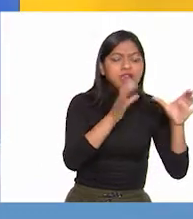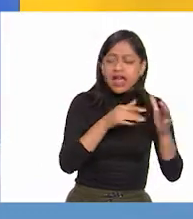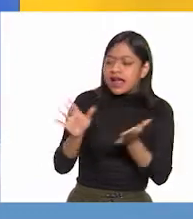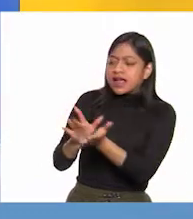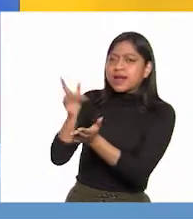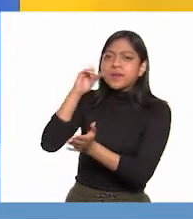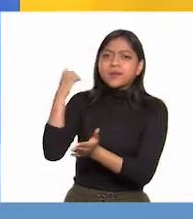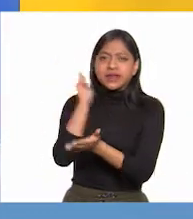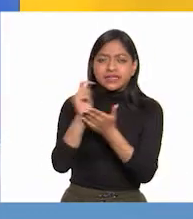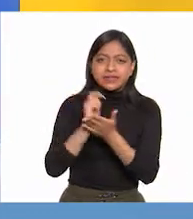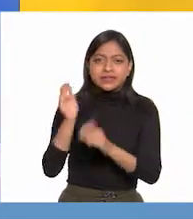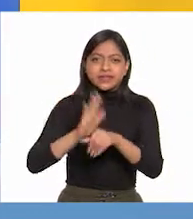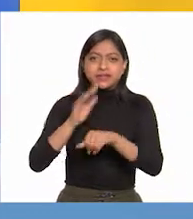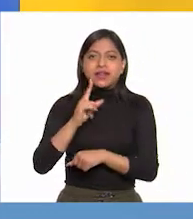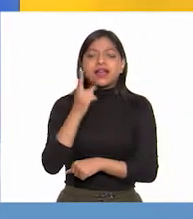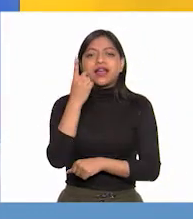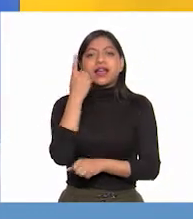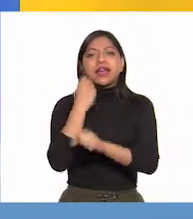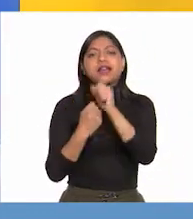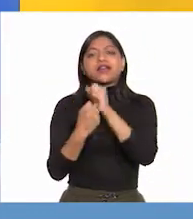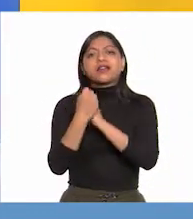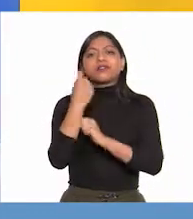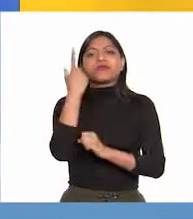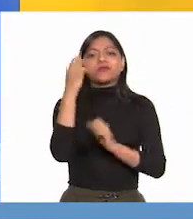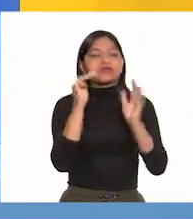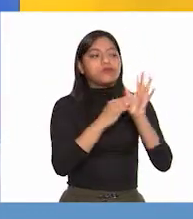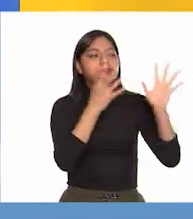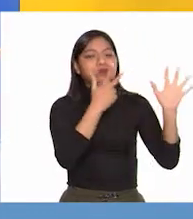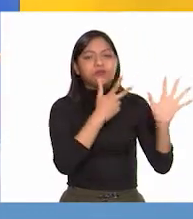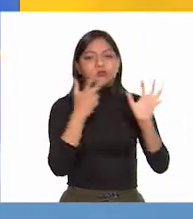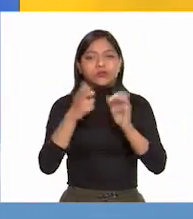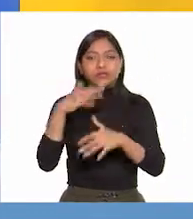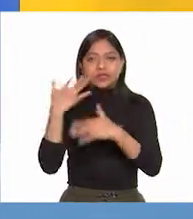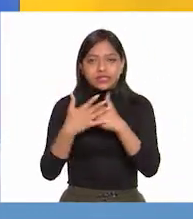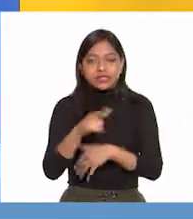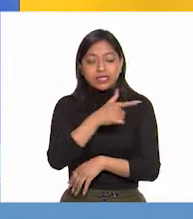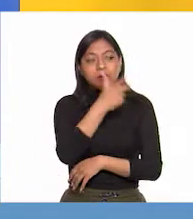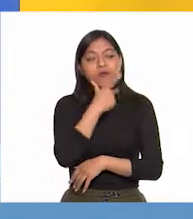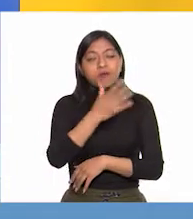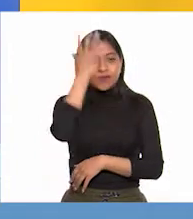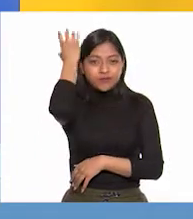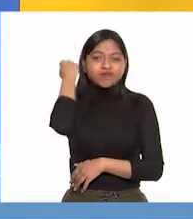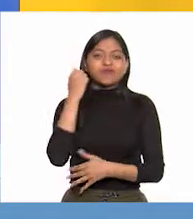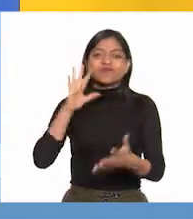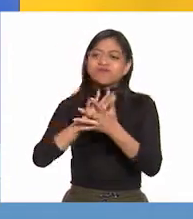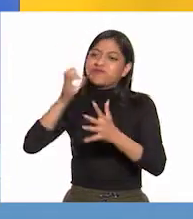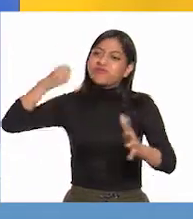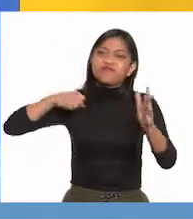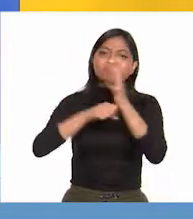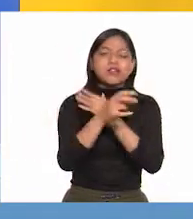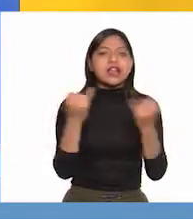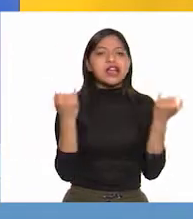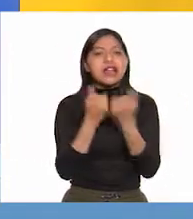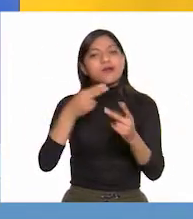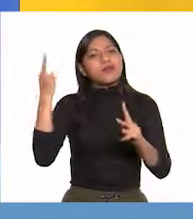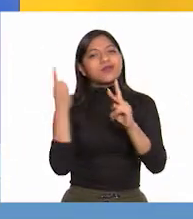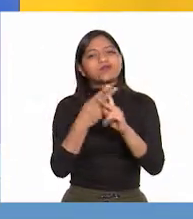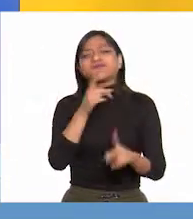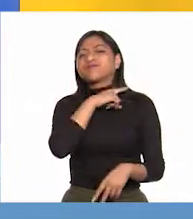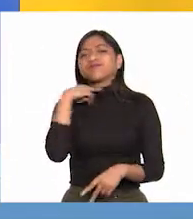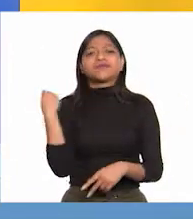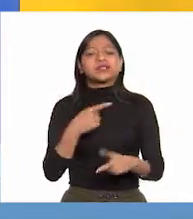del país en el año de 1815. Morelos fue capturado y fusilado en San Cristóbal,